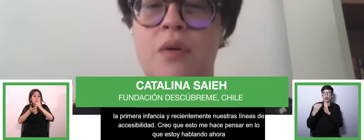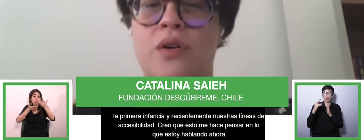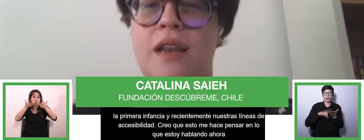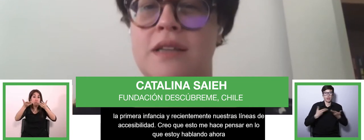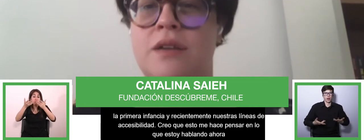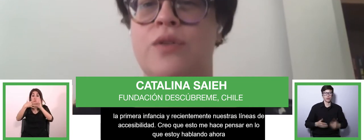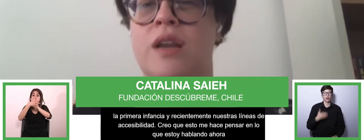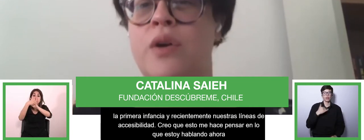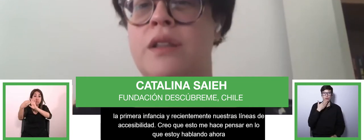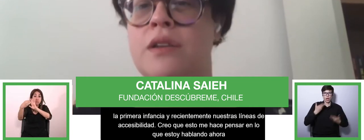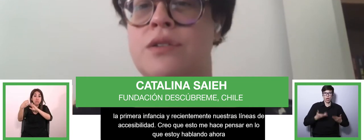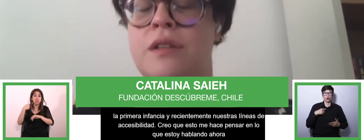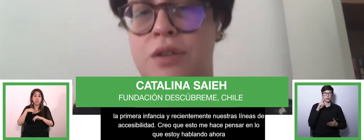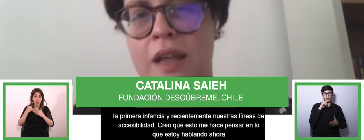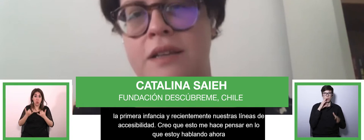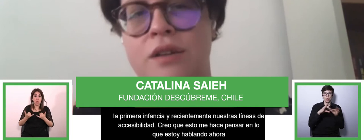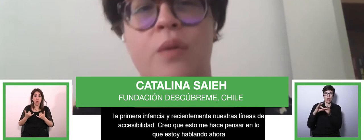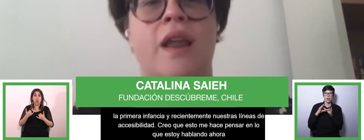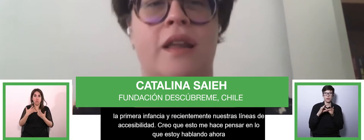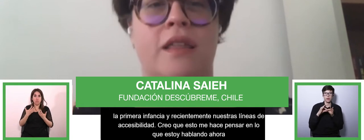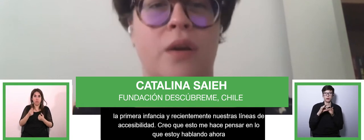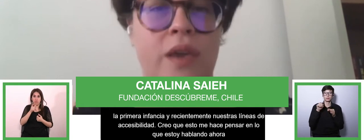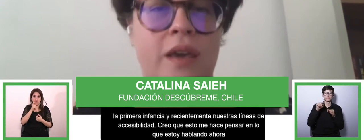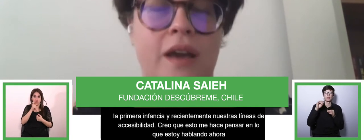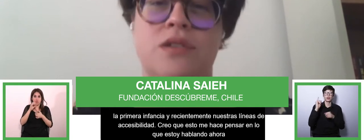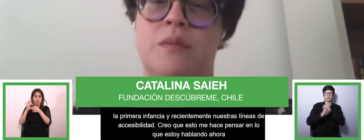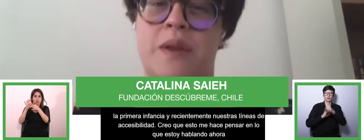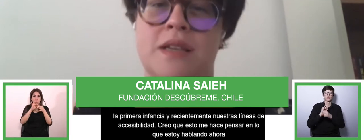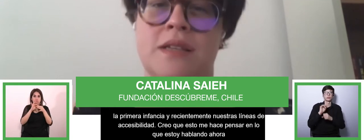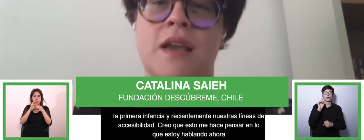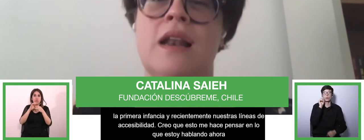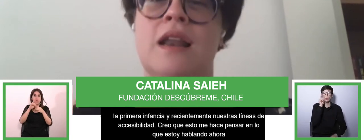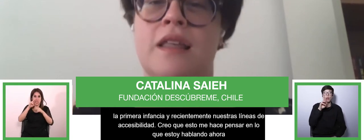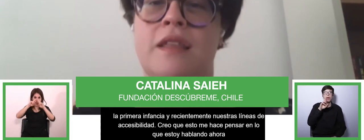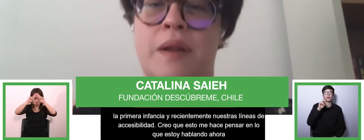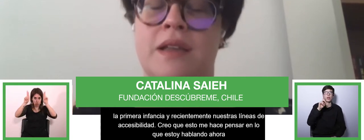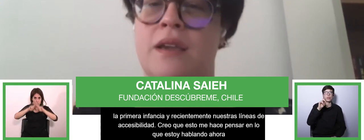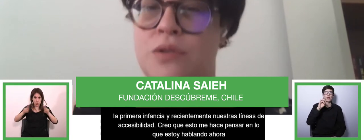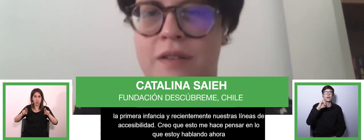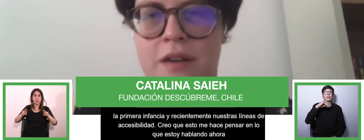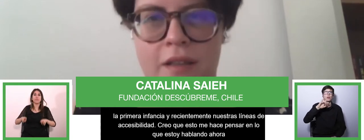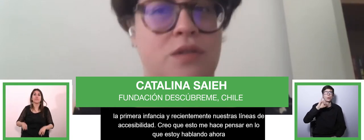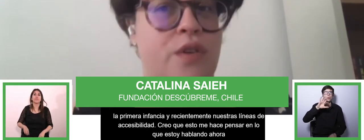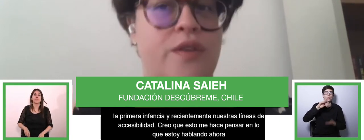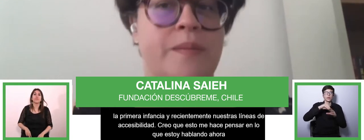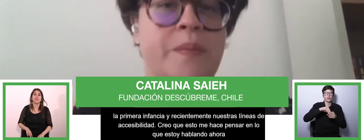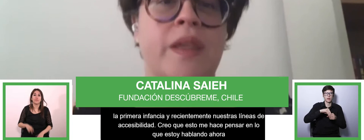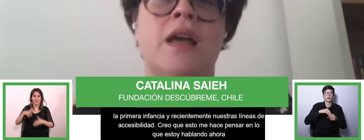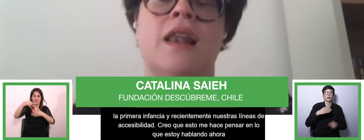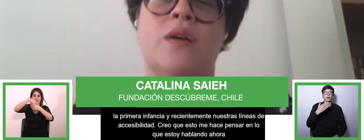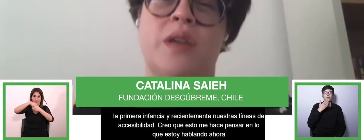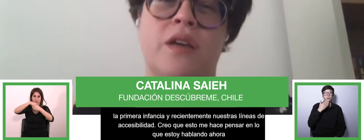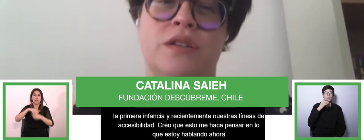Actualmente, contamos con alianzas con organismos internacionales como la Red Incluye, Acción Empresas, la Red de Empresas Inclusivas, Red de